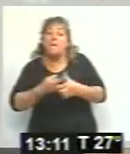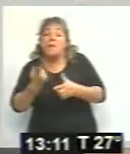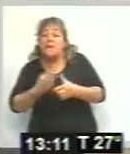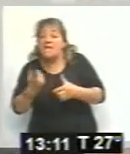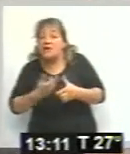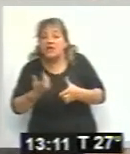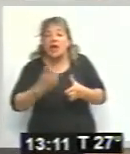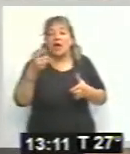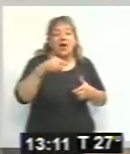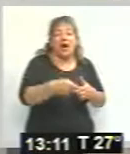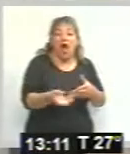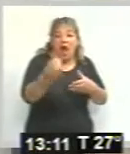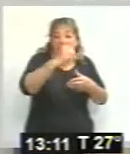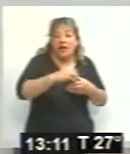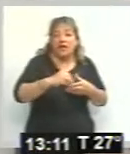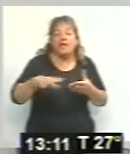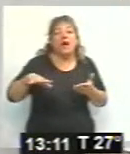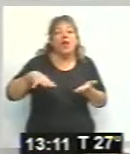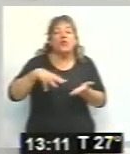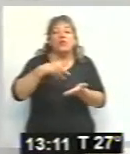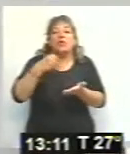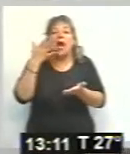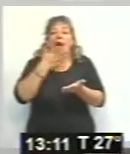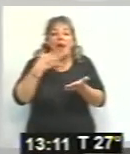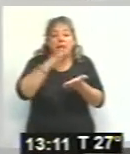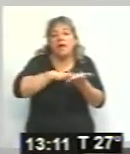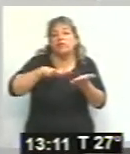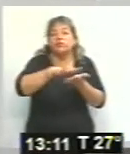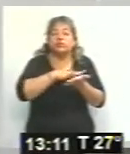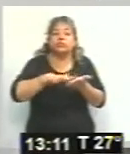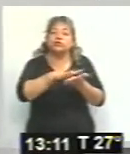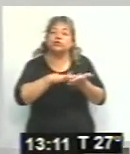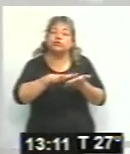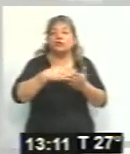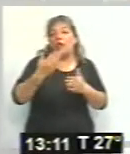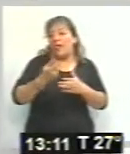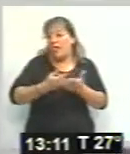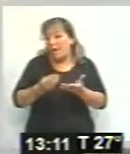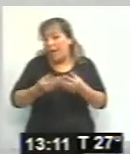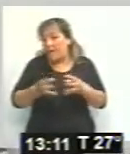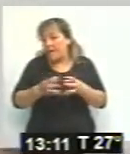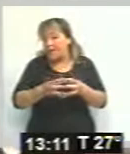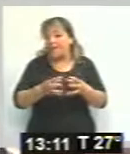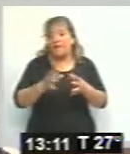arriba es una crema de papa, un queso de cabra y pimentón de la zona Bueno, voy a probarlo a ver que tal está